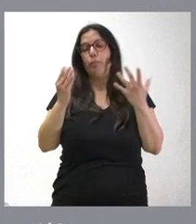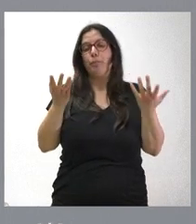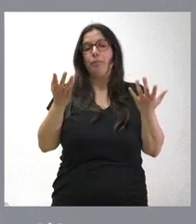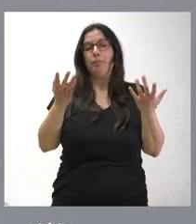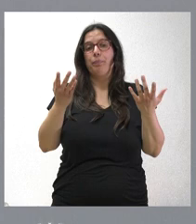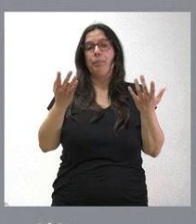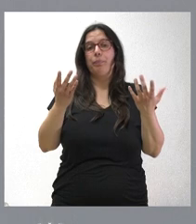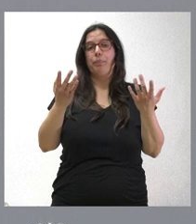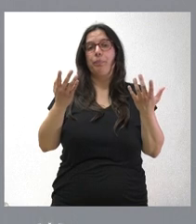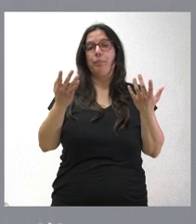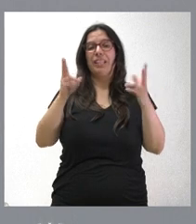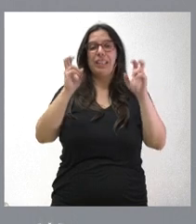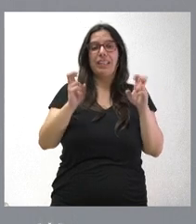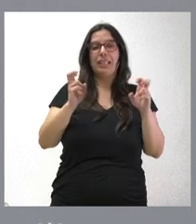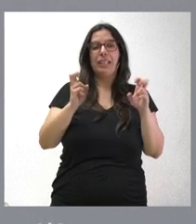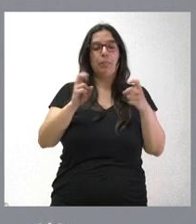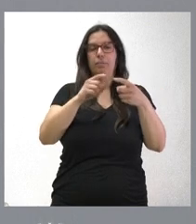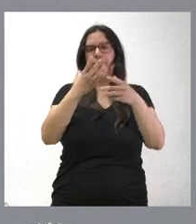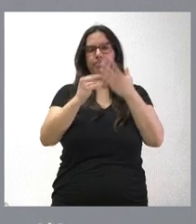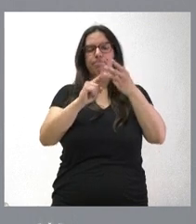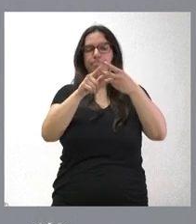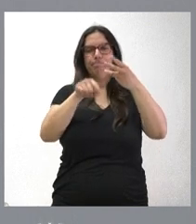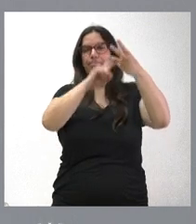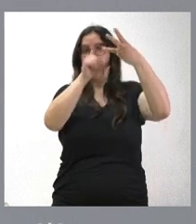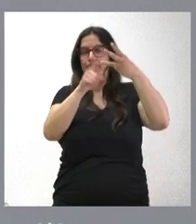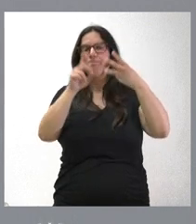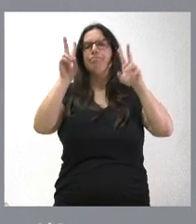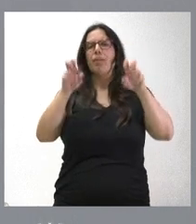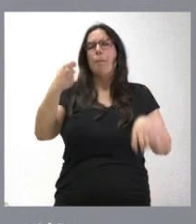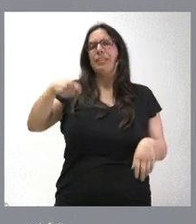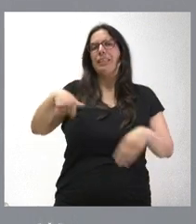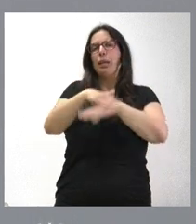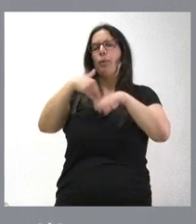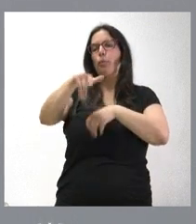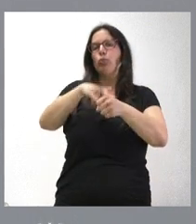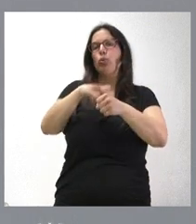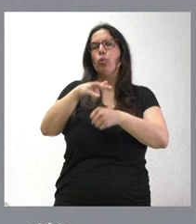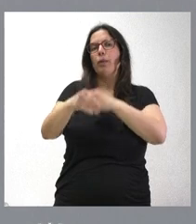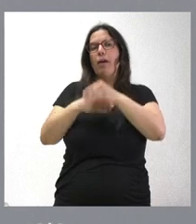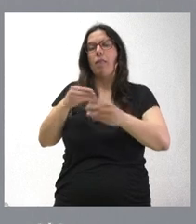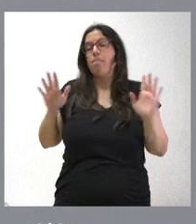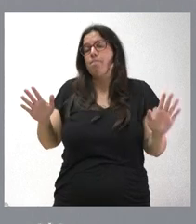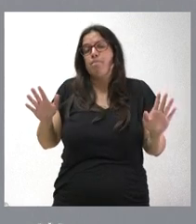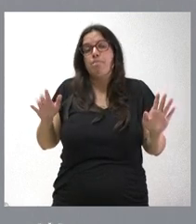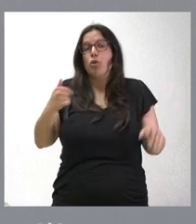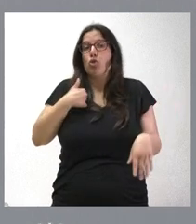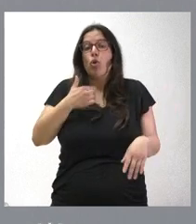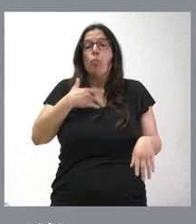qué debiera hacer el lunes el presidente del Gobierno, yo le puedo decir lo que va a hacer la Junta de Castilla y